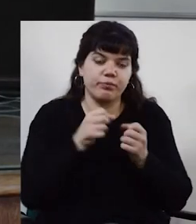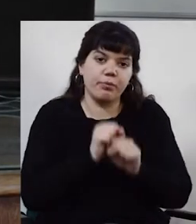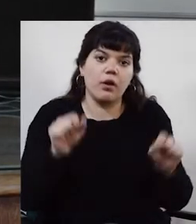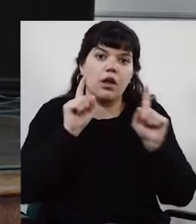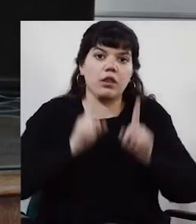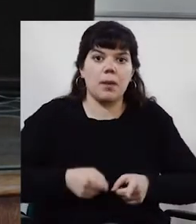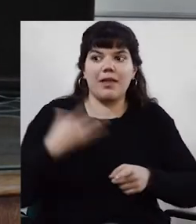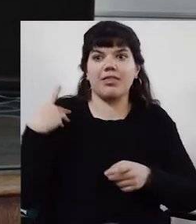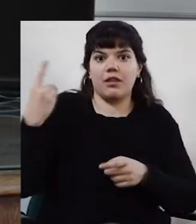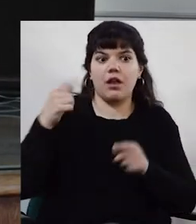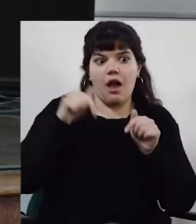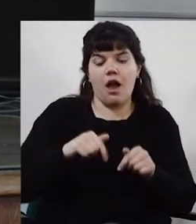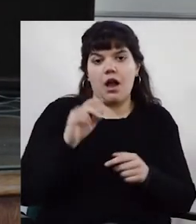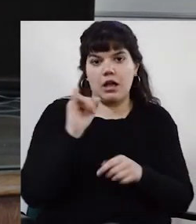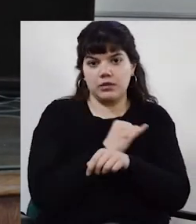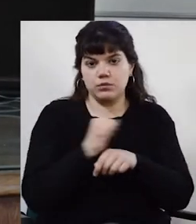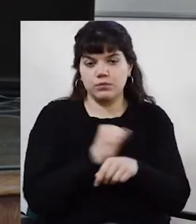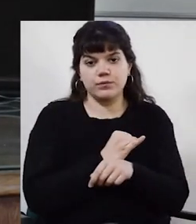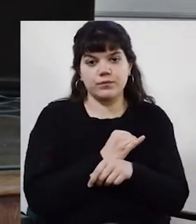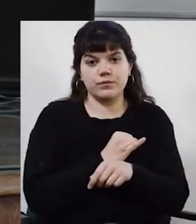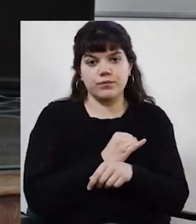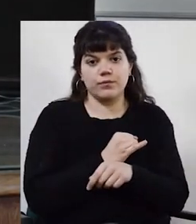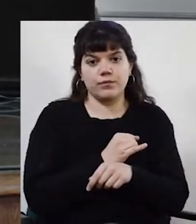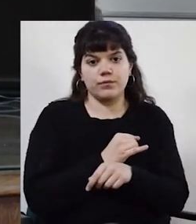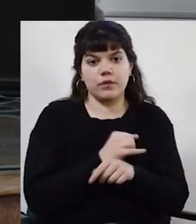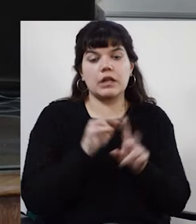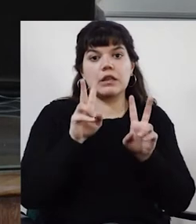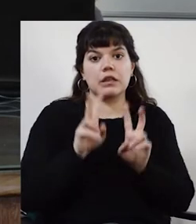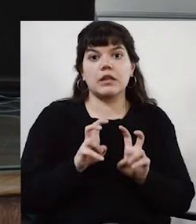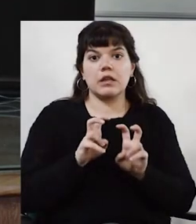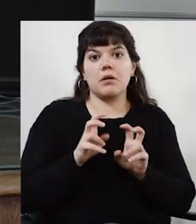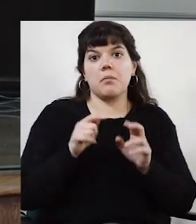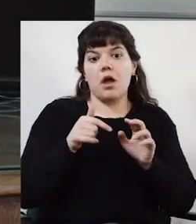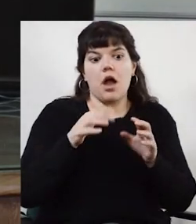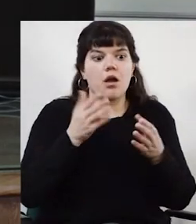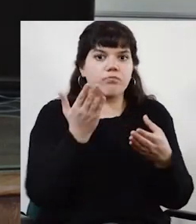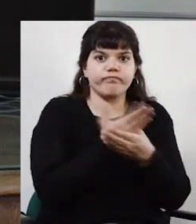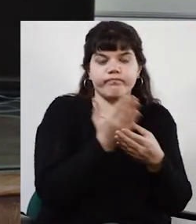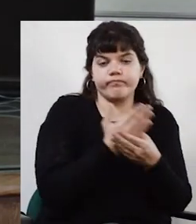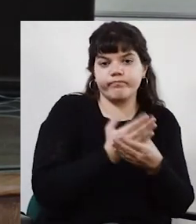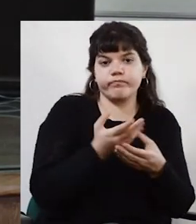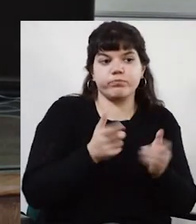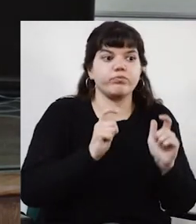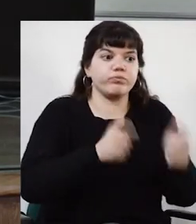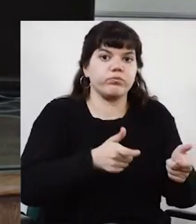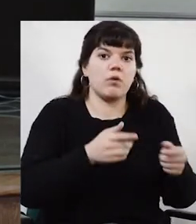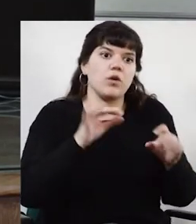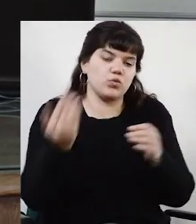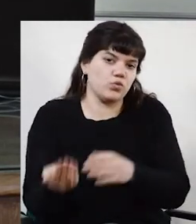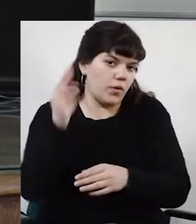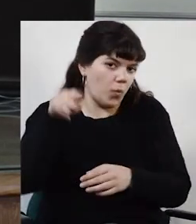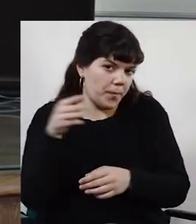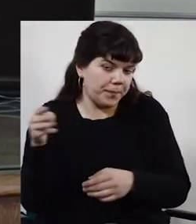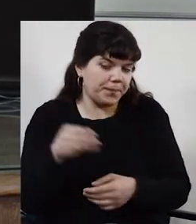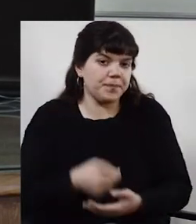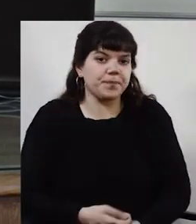administradores de ISEF. a través de un material que se va a publicar en la web,